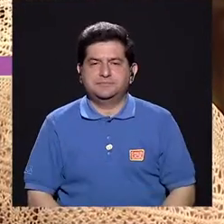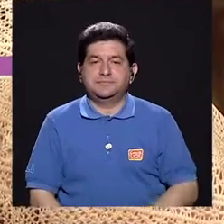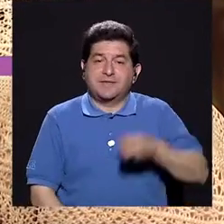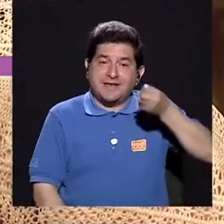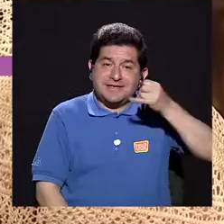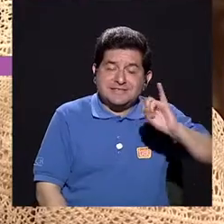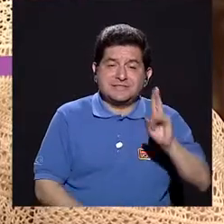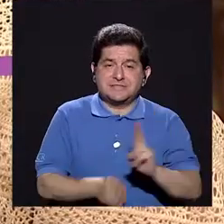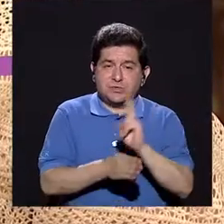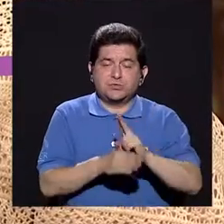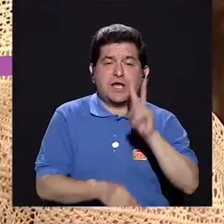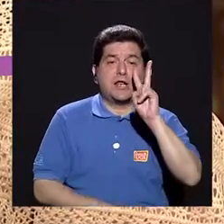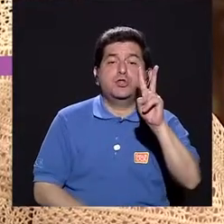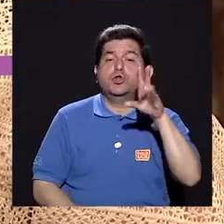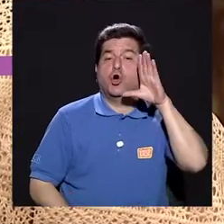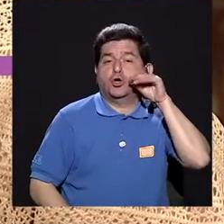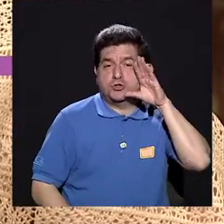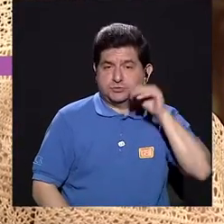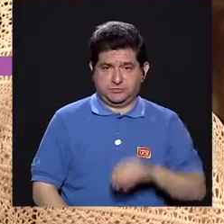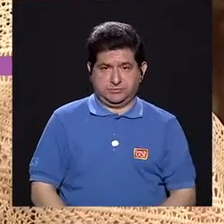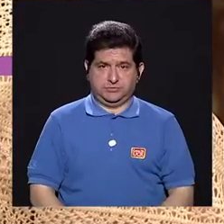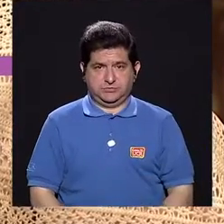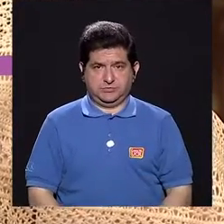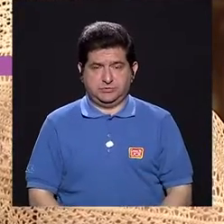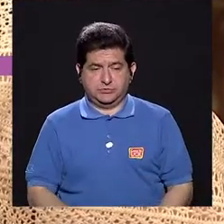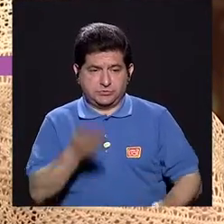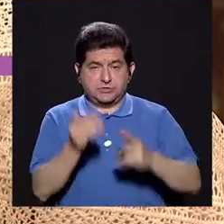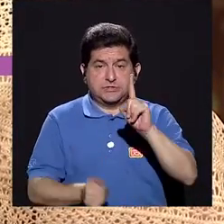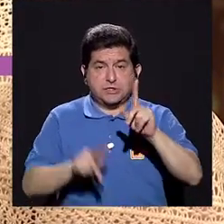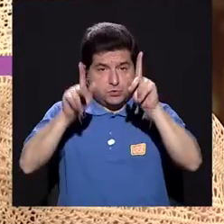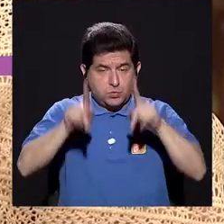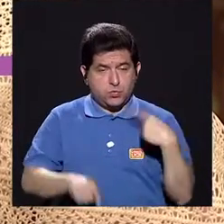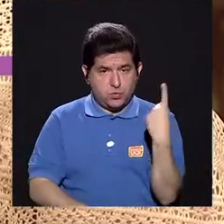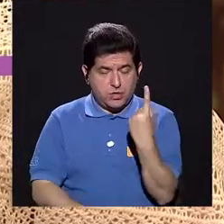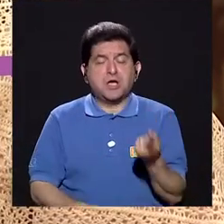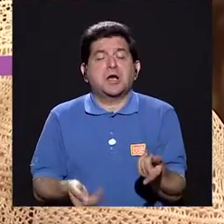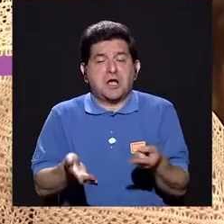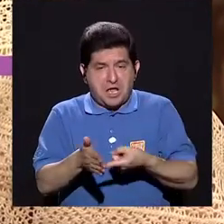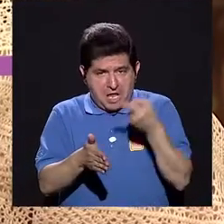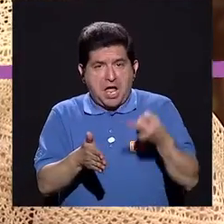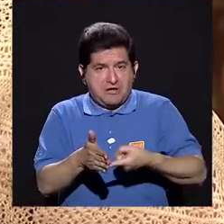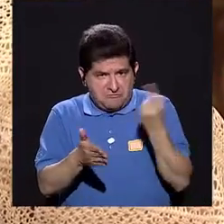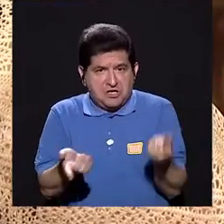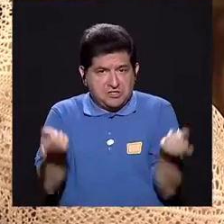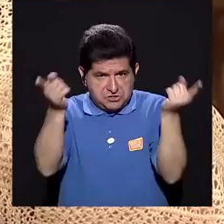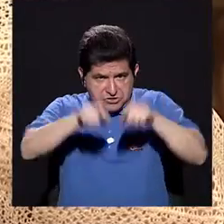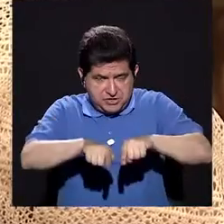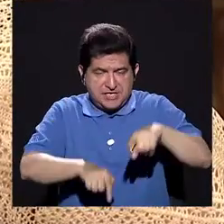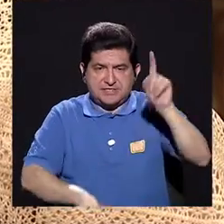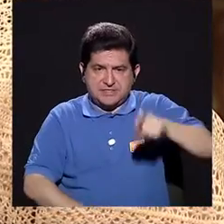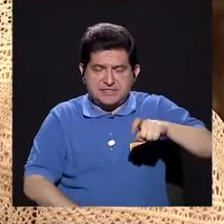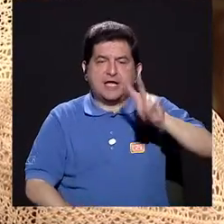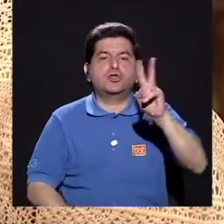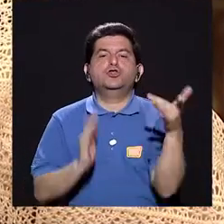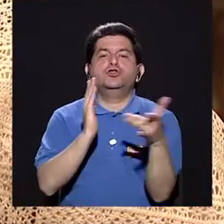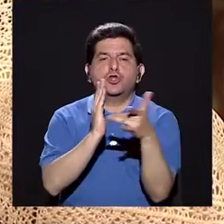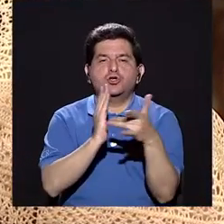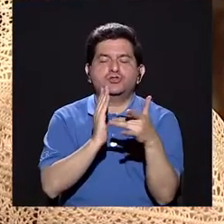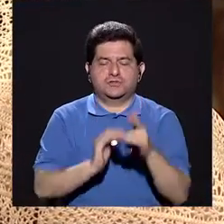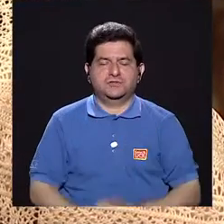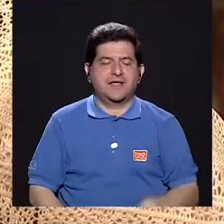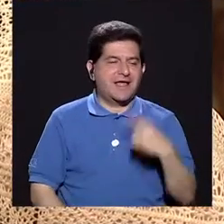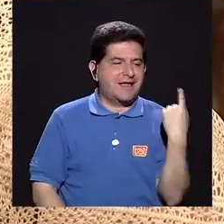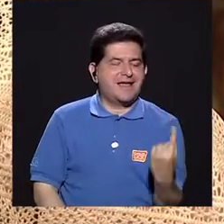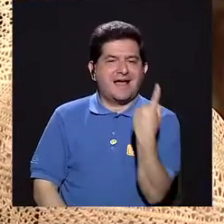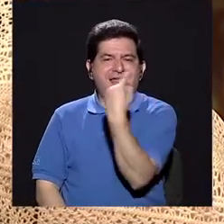Si se va a usar dos perros con un usuario, a veces sucede, tienen que haber dos técnicos, porque